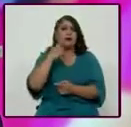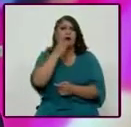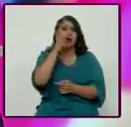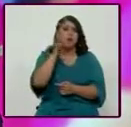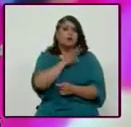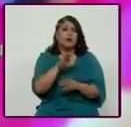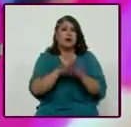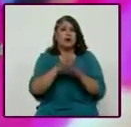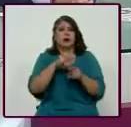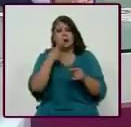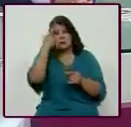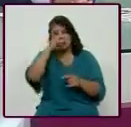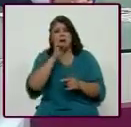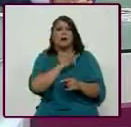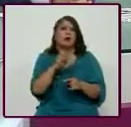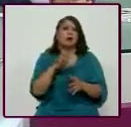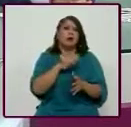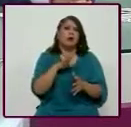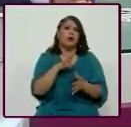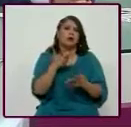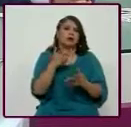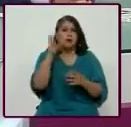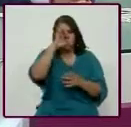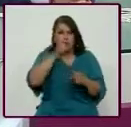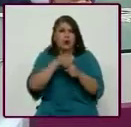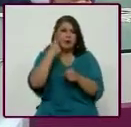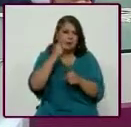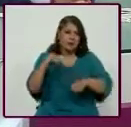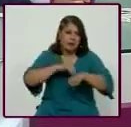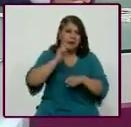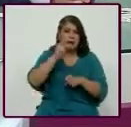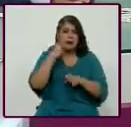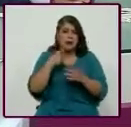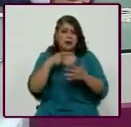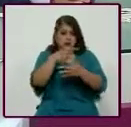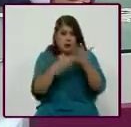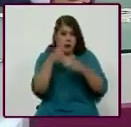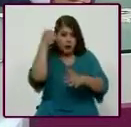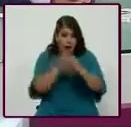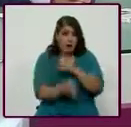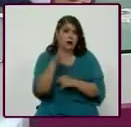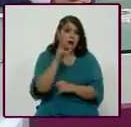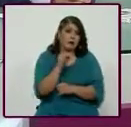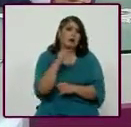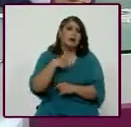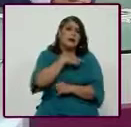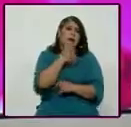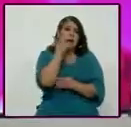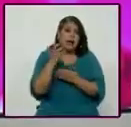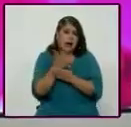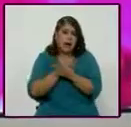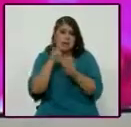y la cultura física. Afortunadamente, conocemos los resultados, es un tema que se ubicó, no con la profundidad que nosotros hubiéramos